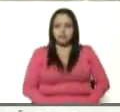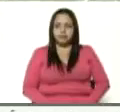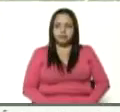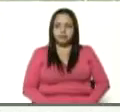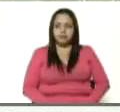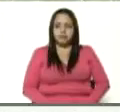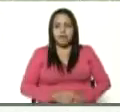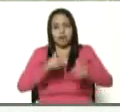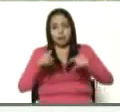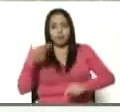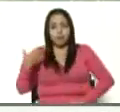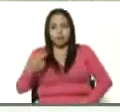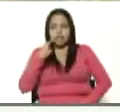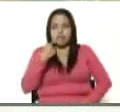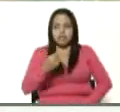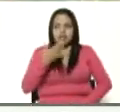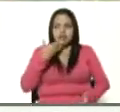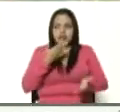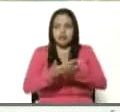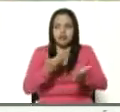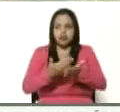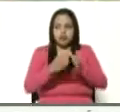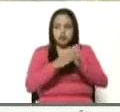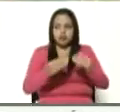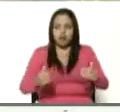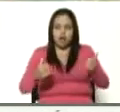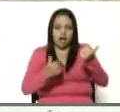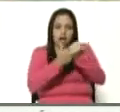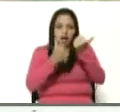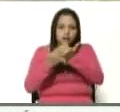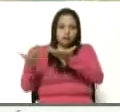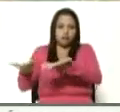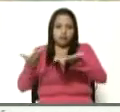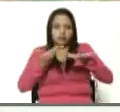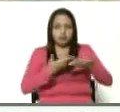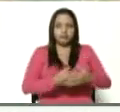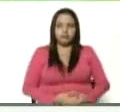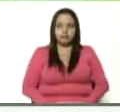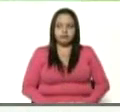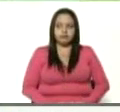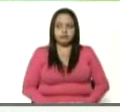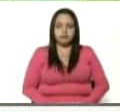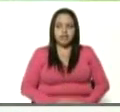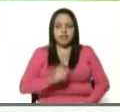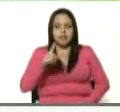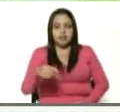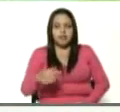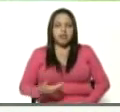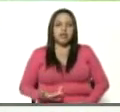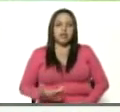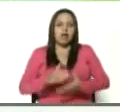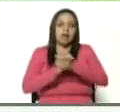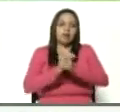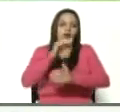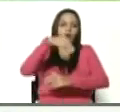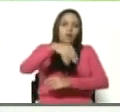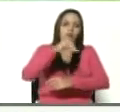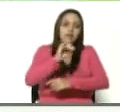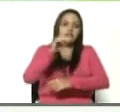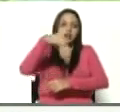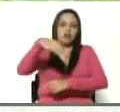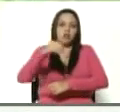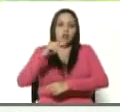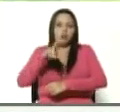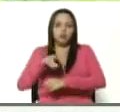decirle que estamos súper agradecidos con todo este apoyo que nos ha dado con el compañero Mimou Vargas que también nos ha estado acompañando desde el